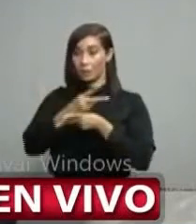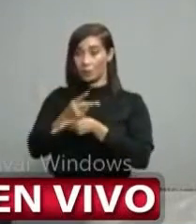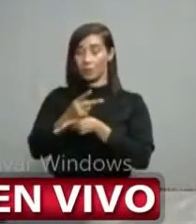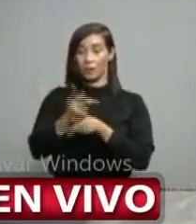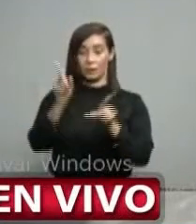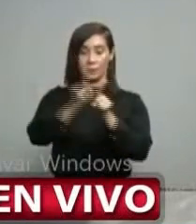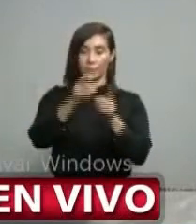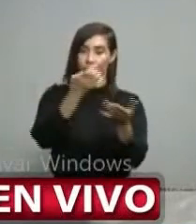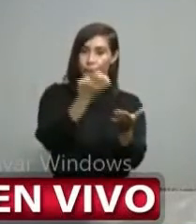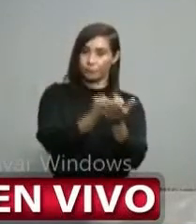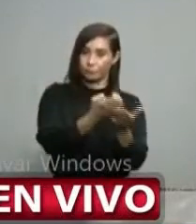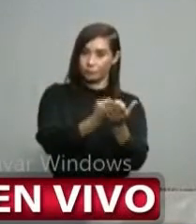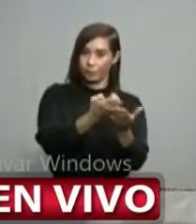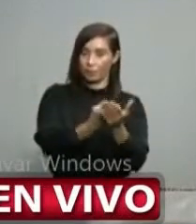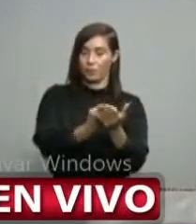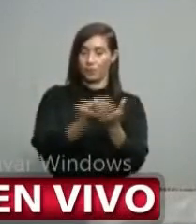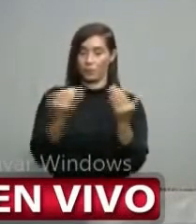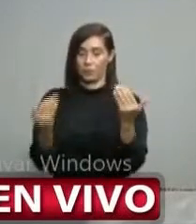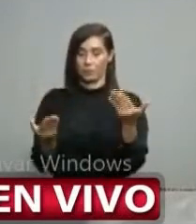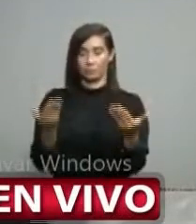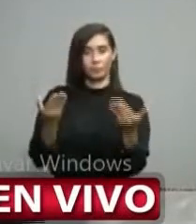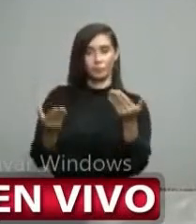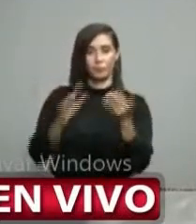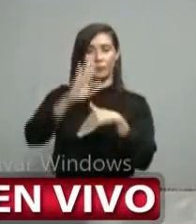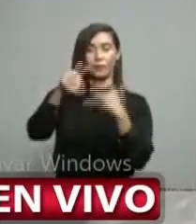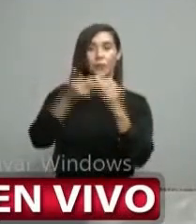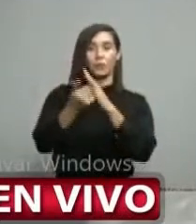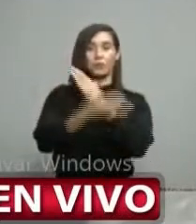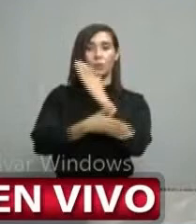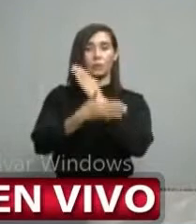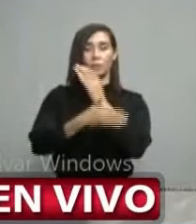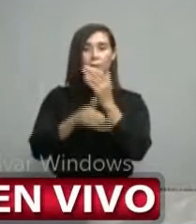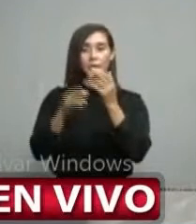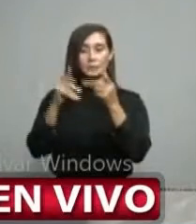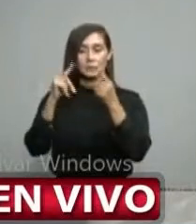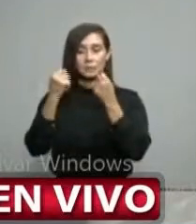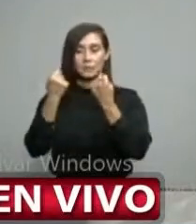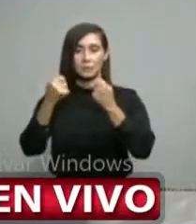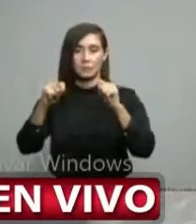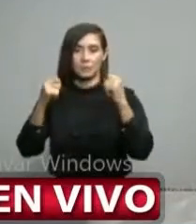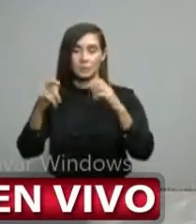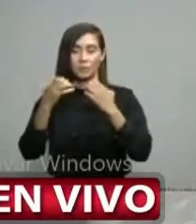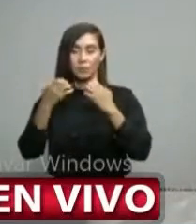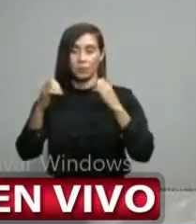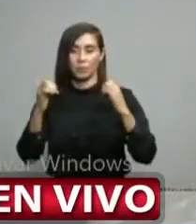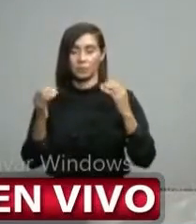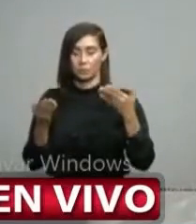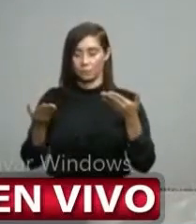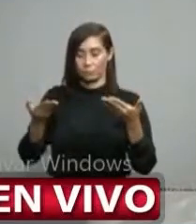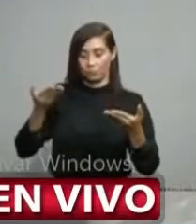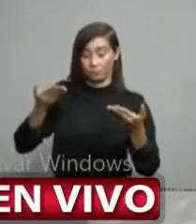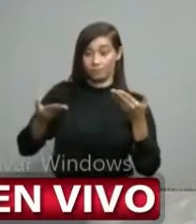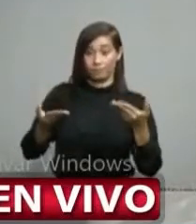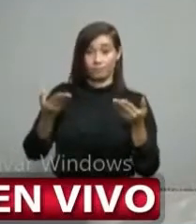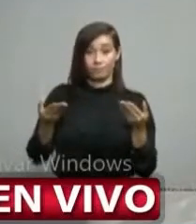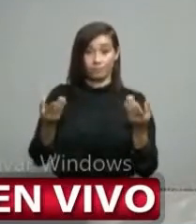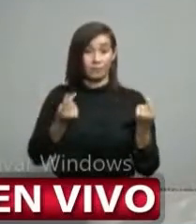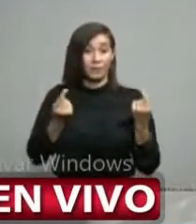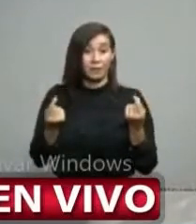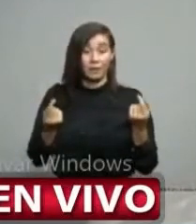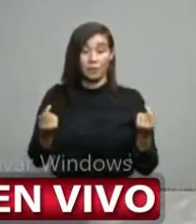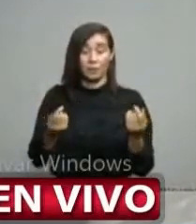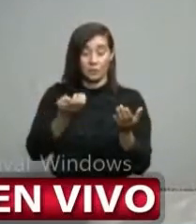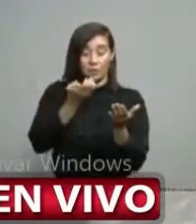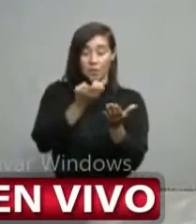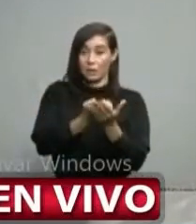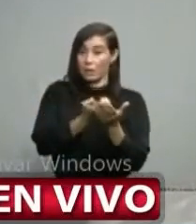imprescindibles. Y todos los países están intentando hacer una combinación para ver en qué medida la